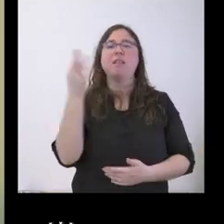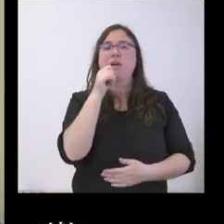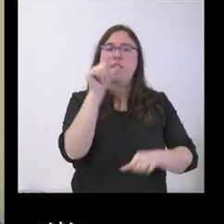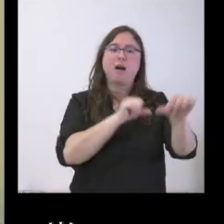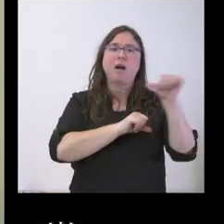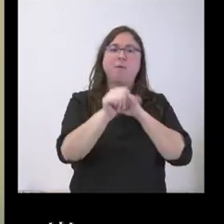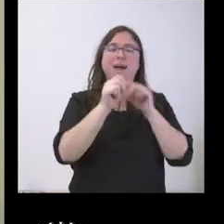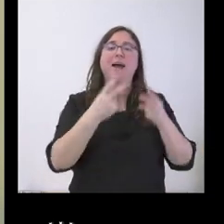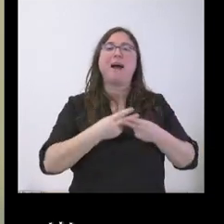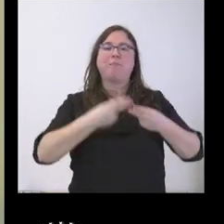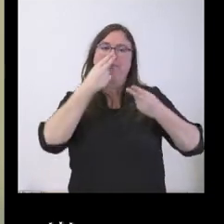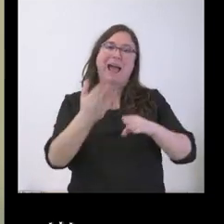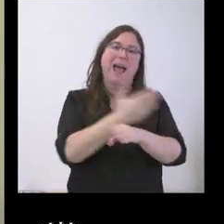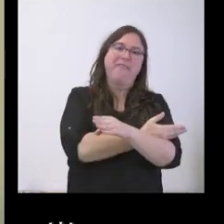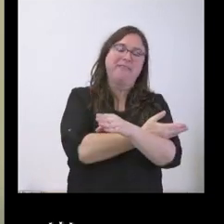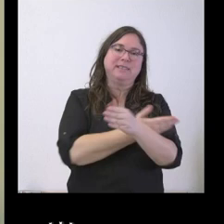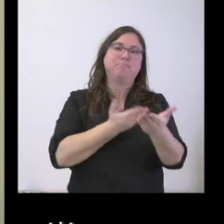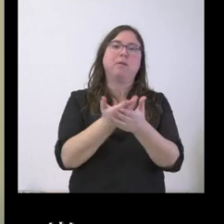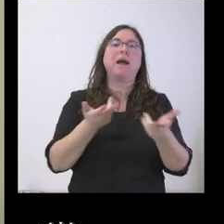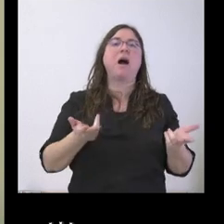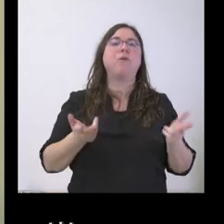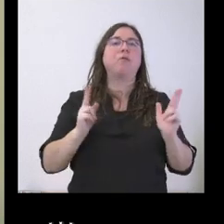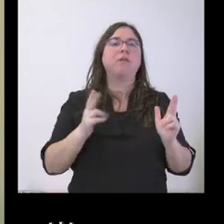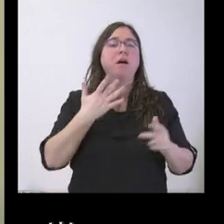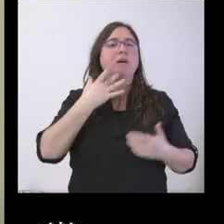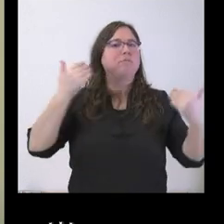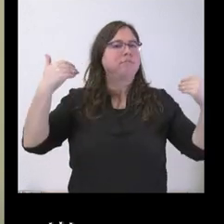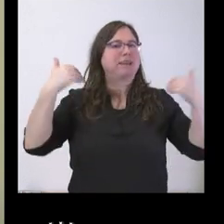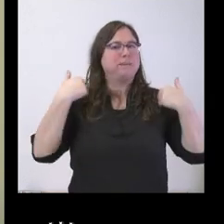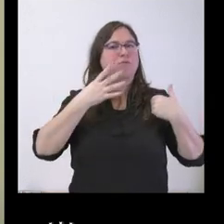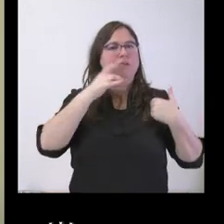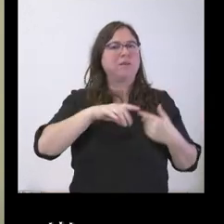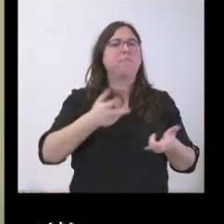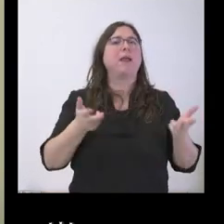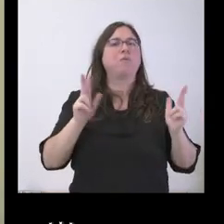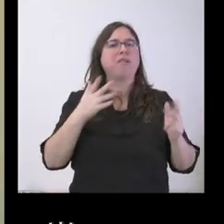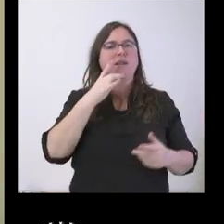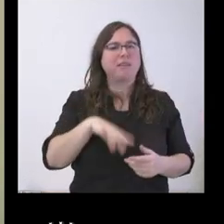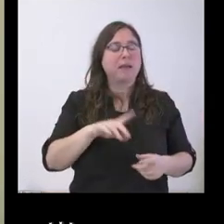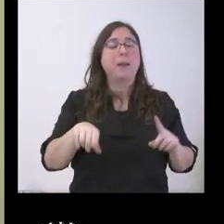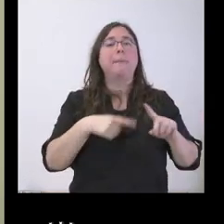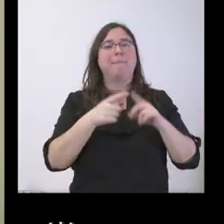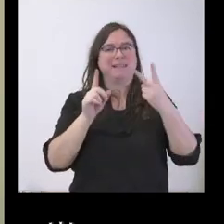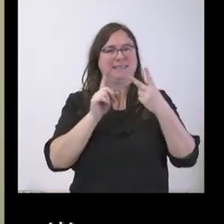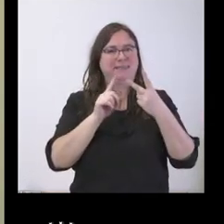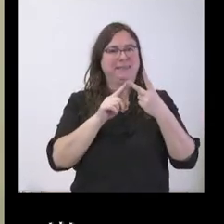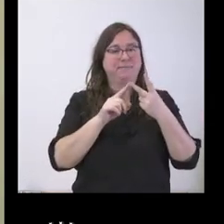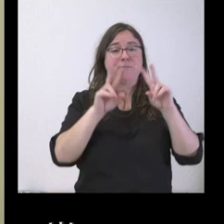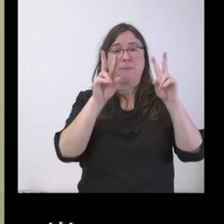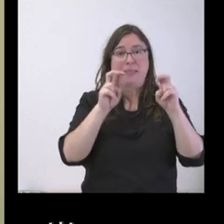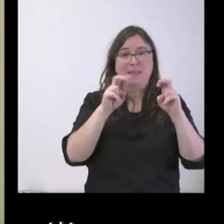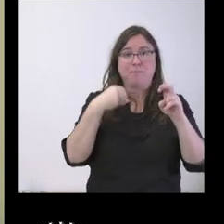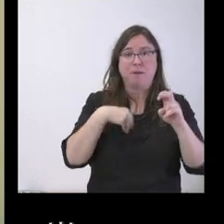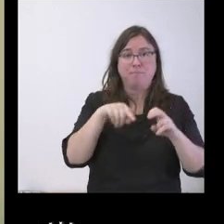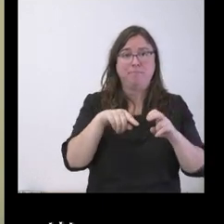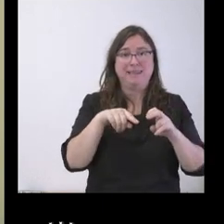una autorización previa. No sé qué órgano va a ser el que dé esa autorización previa. Y luego, perdón, en torno a esto